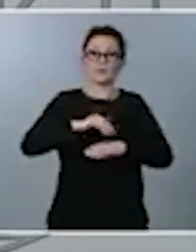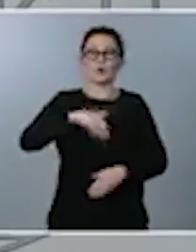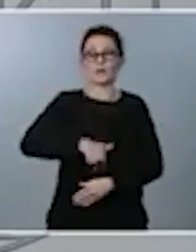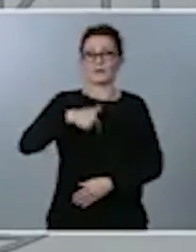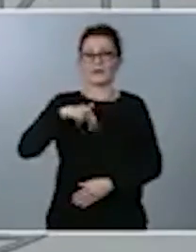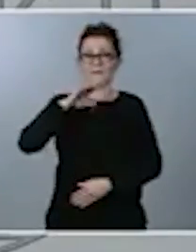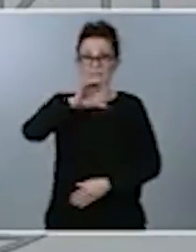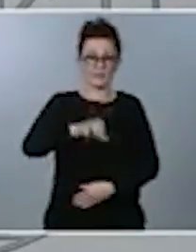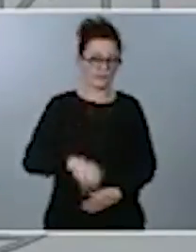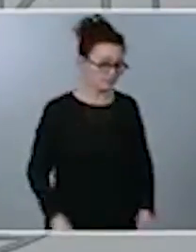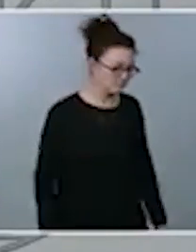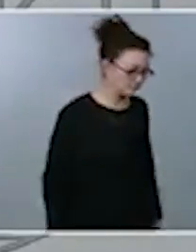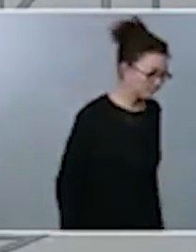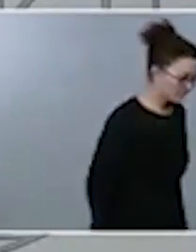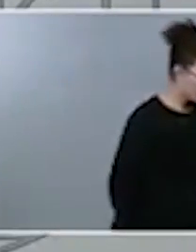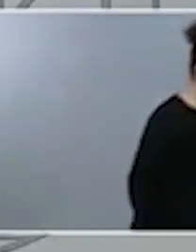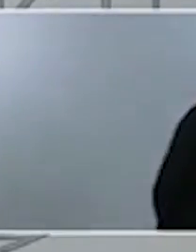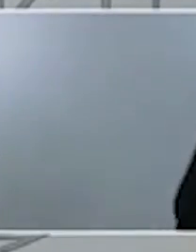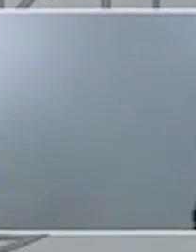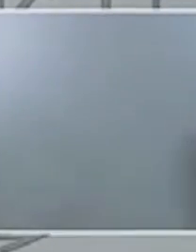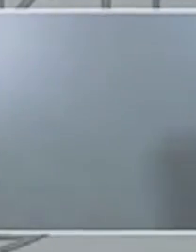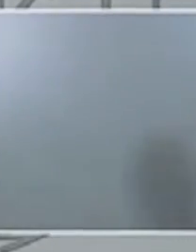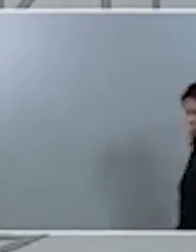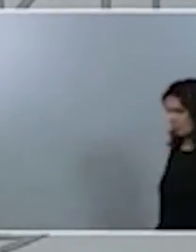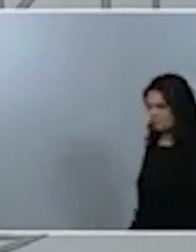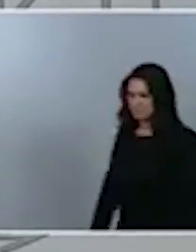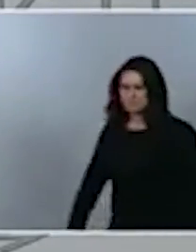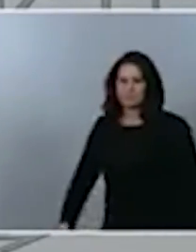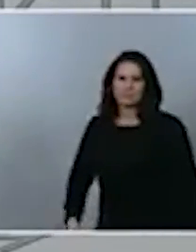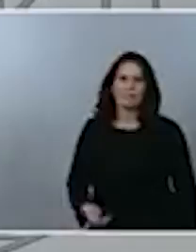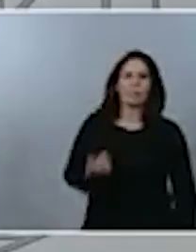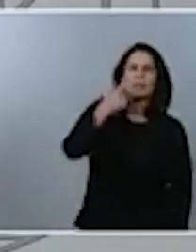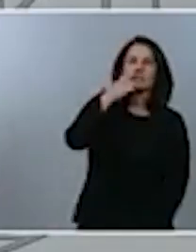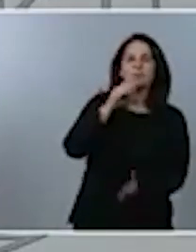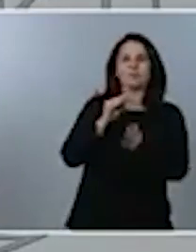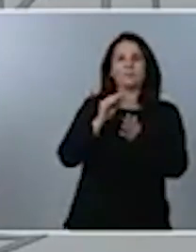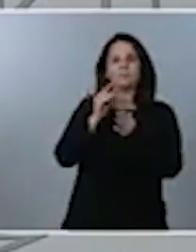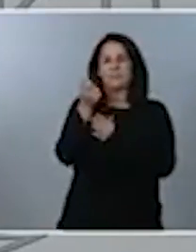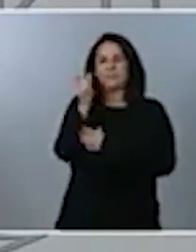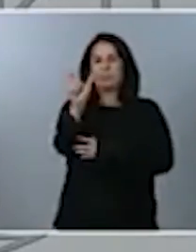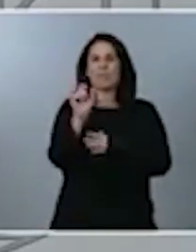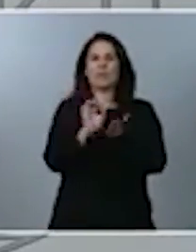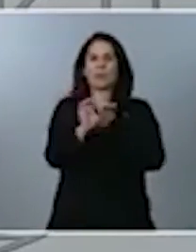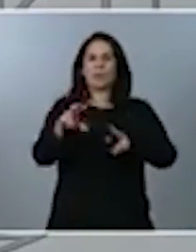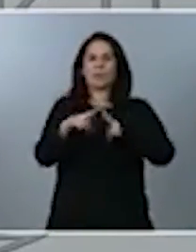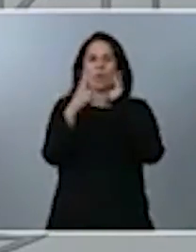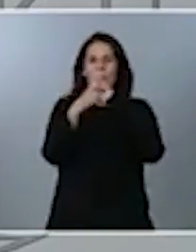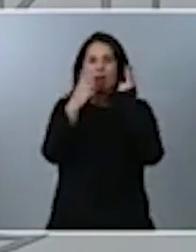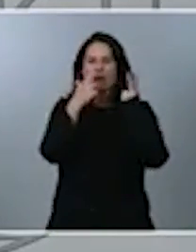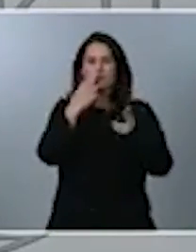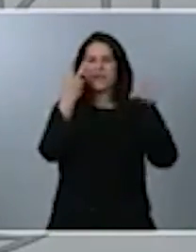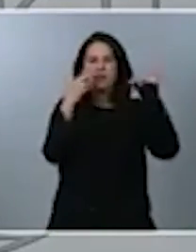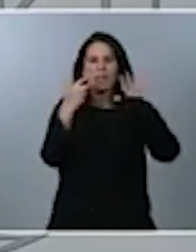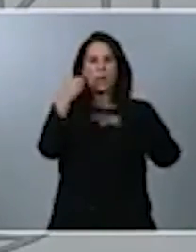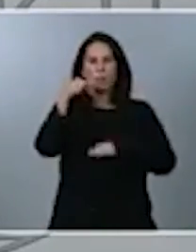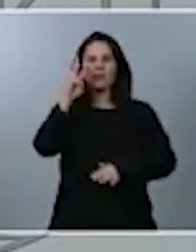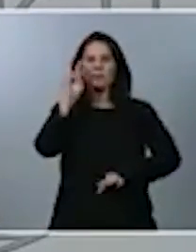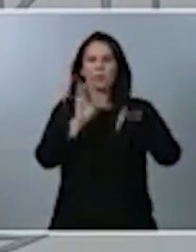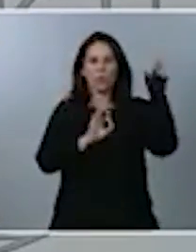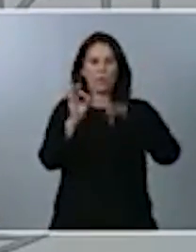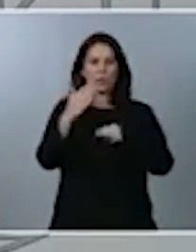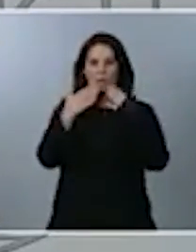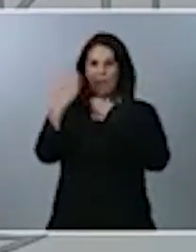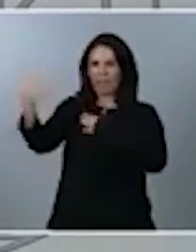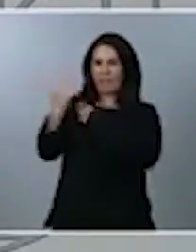partidas destinadas a servicios sociales y promoción social se incrementan un 70,3% con fondos europeos y un 32